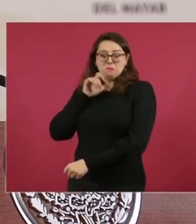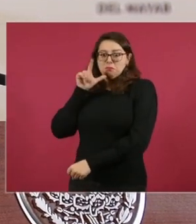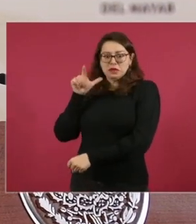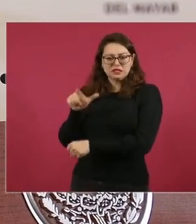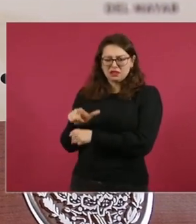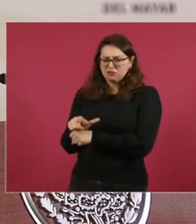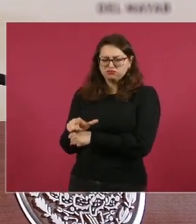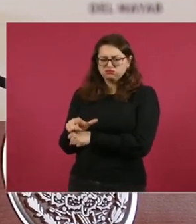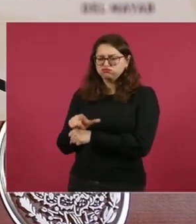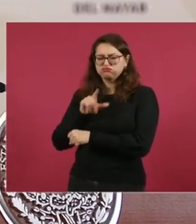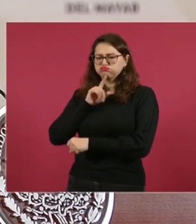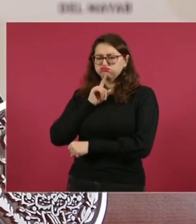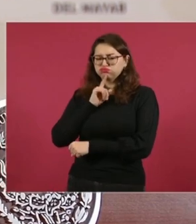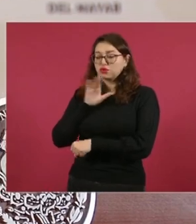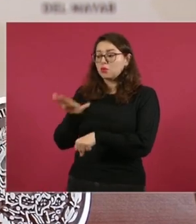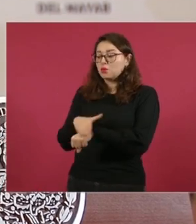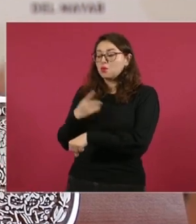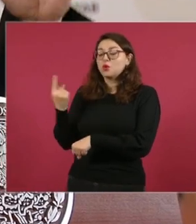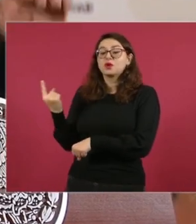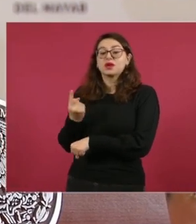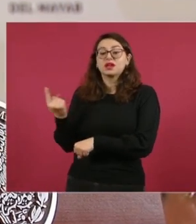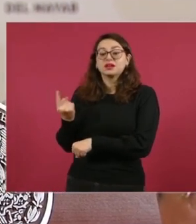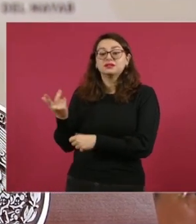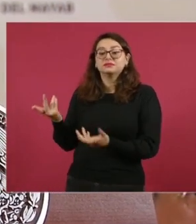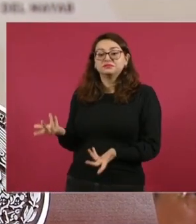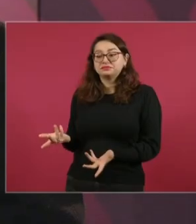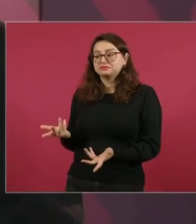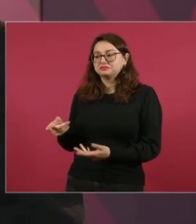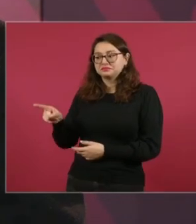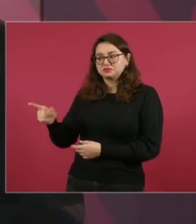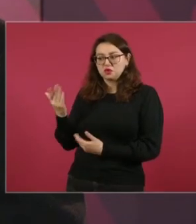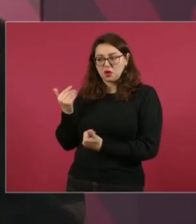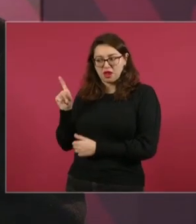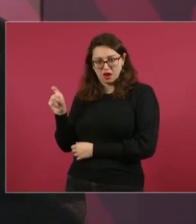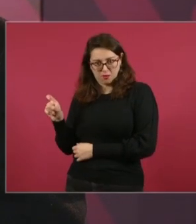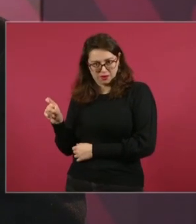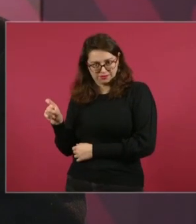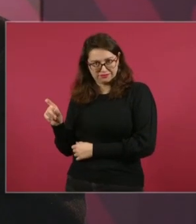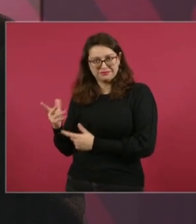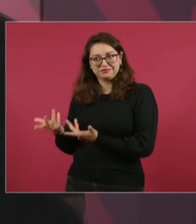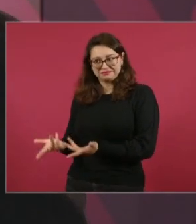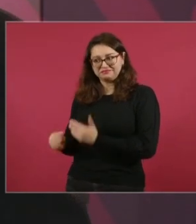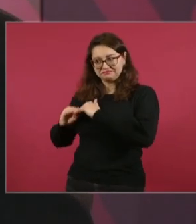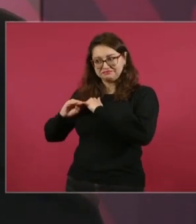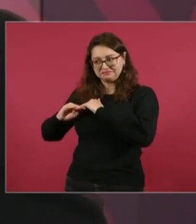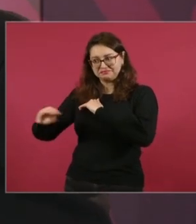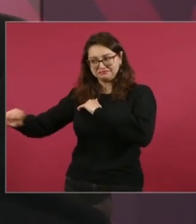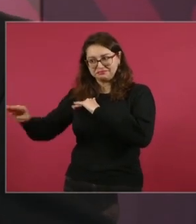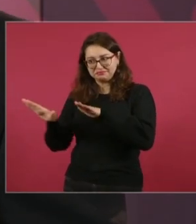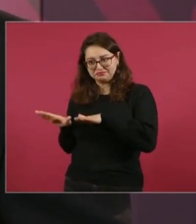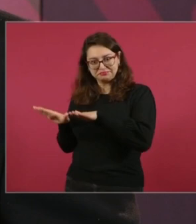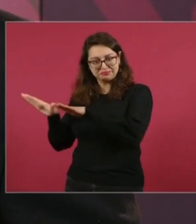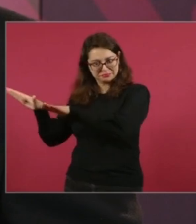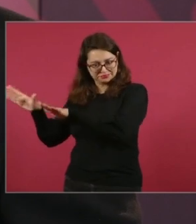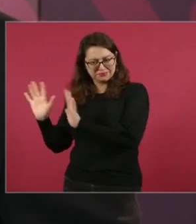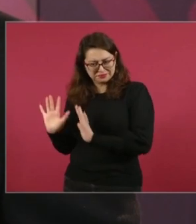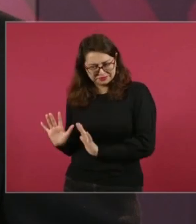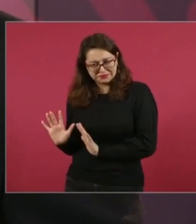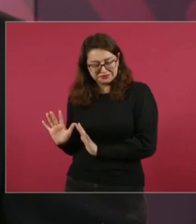concreto hidráulico por los hundimientos, pero donde está